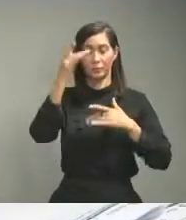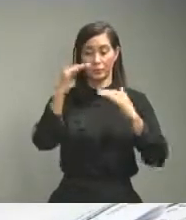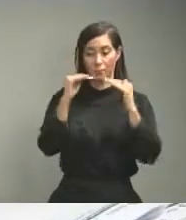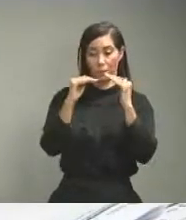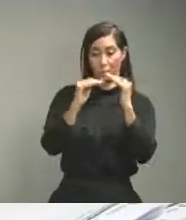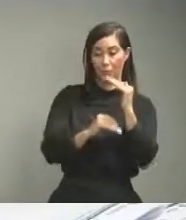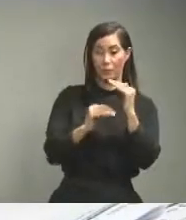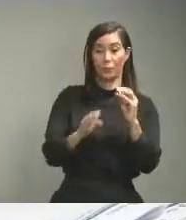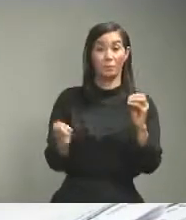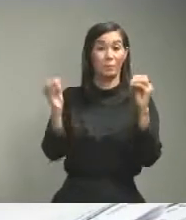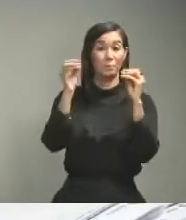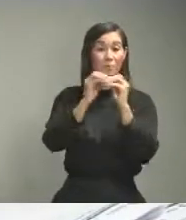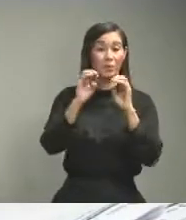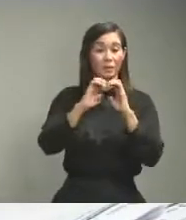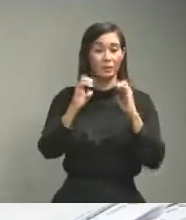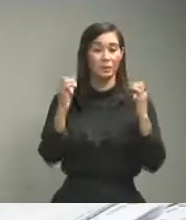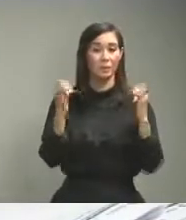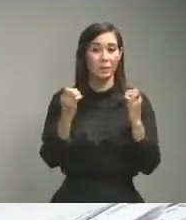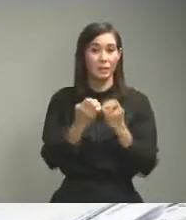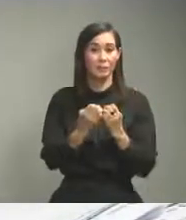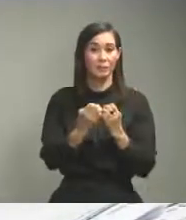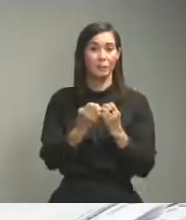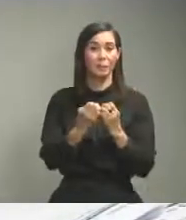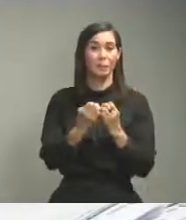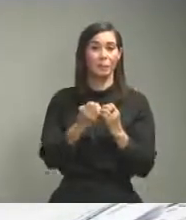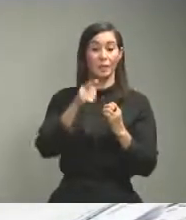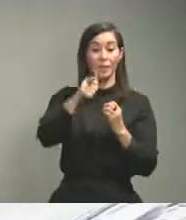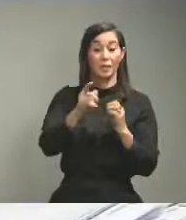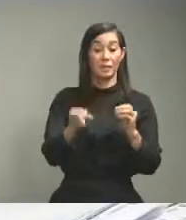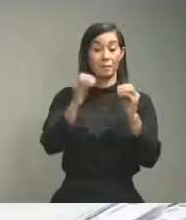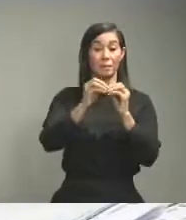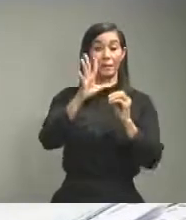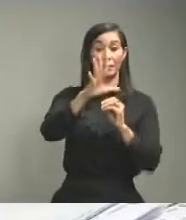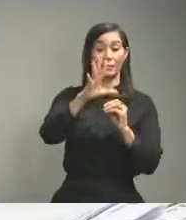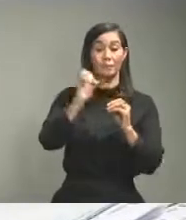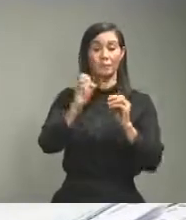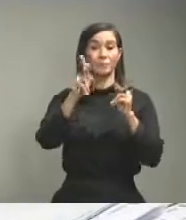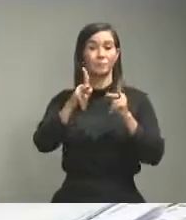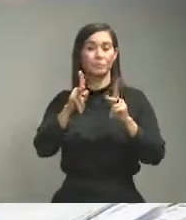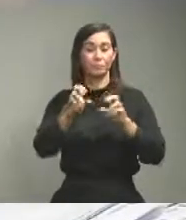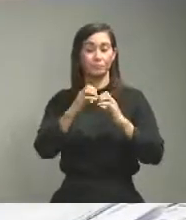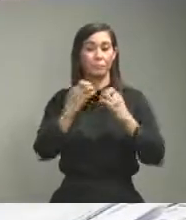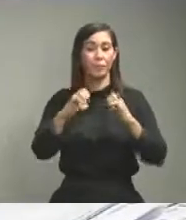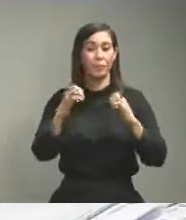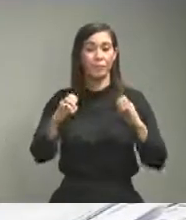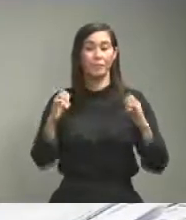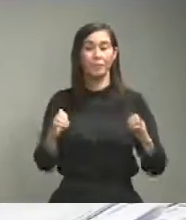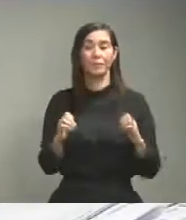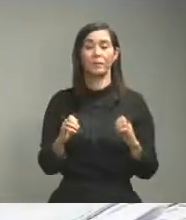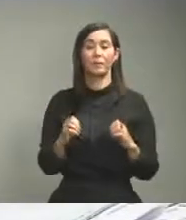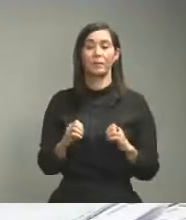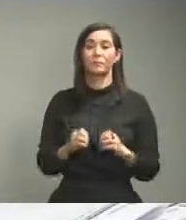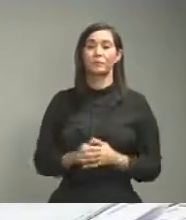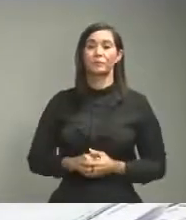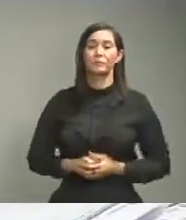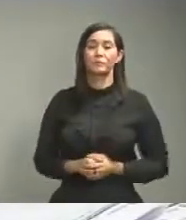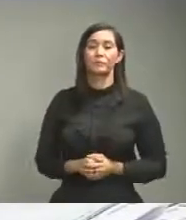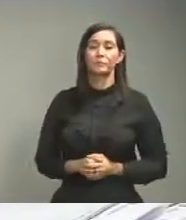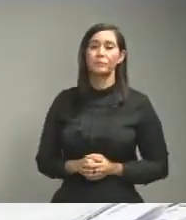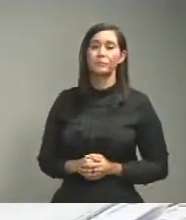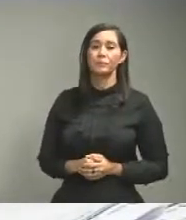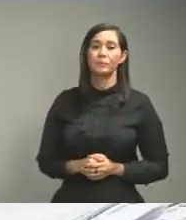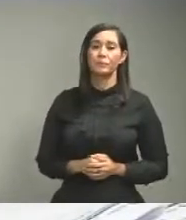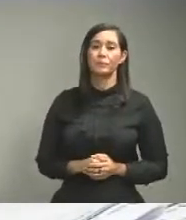disponibilidad que tiene el gobierno si hay más de 500 y hay solicitudes incluso que pudieran